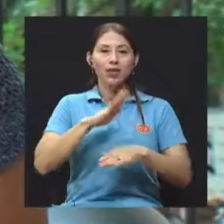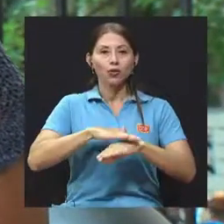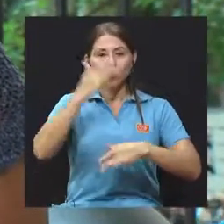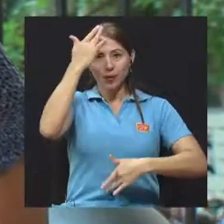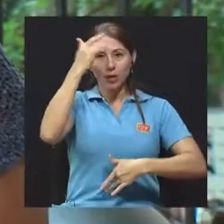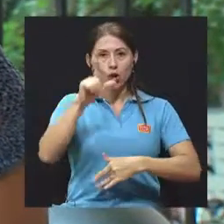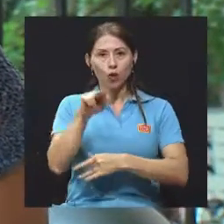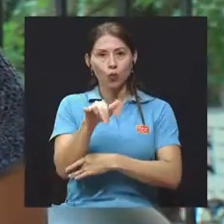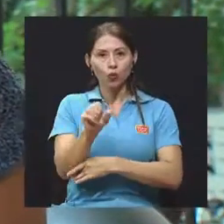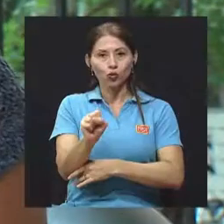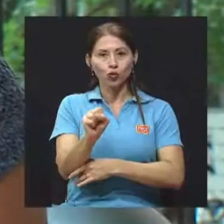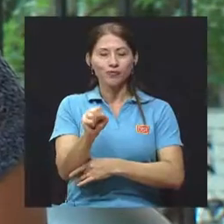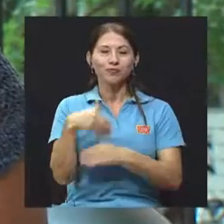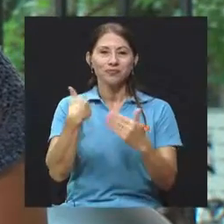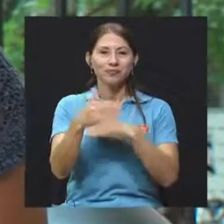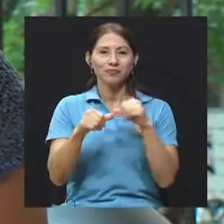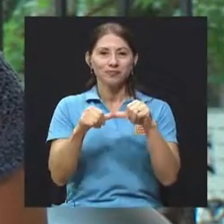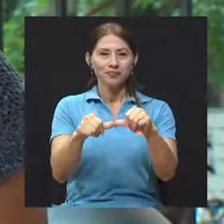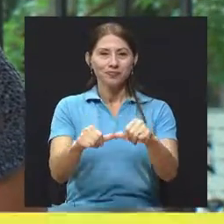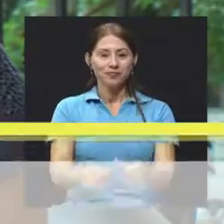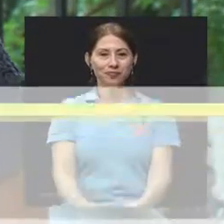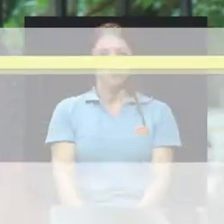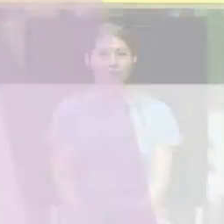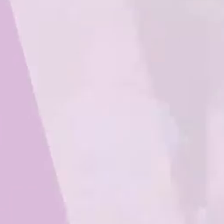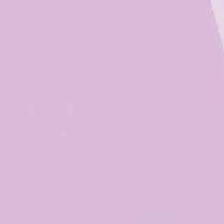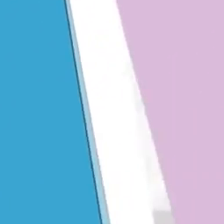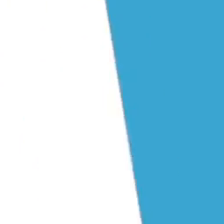Guardia y estamos conversando sobre lupus. Ya regresamos.